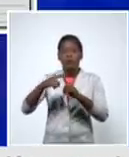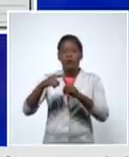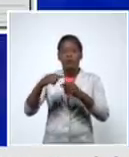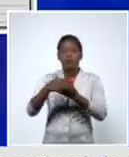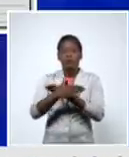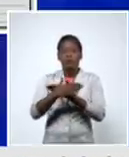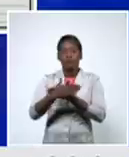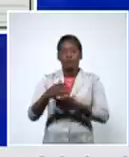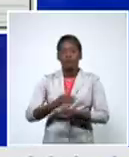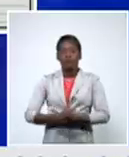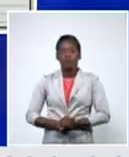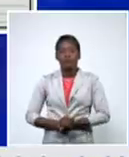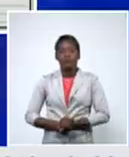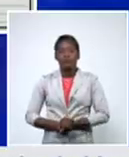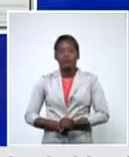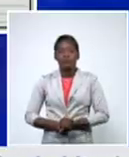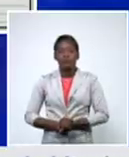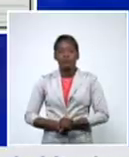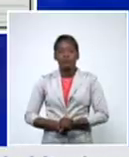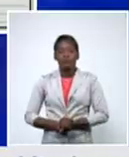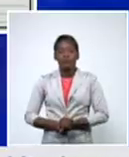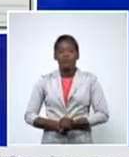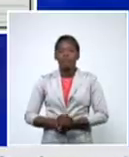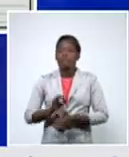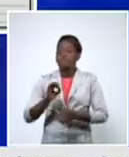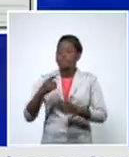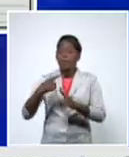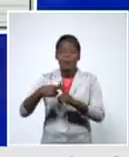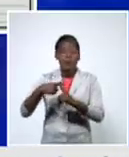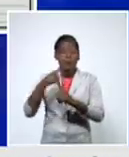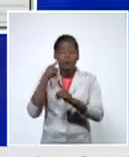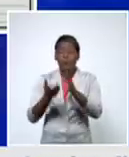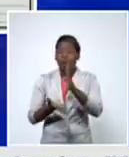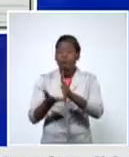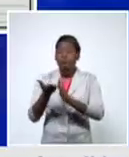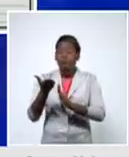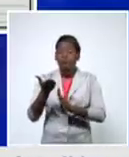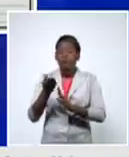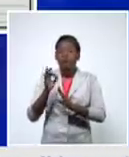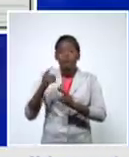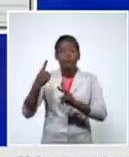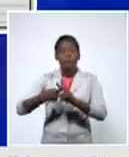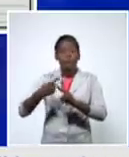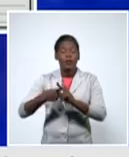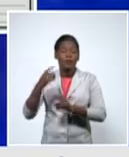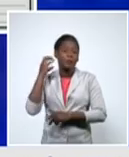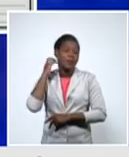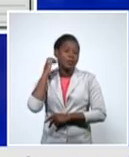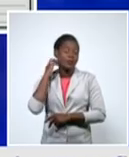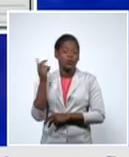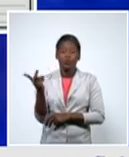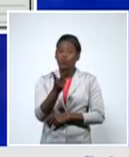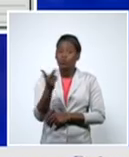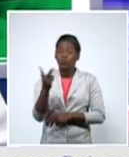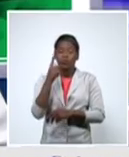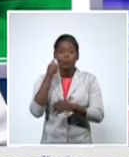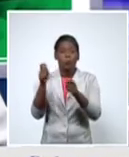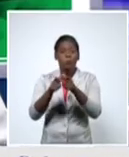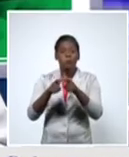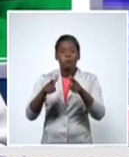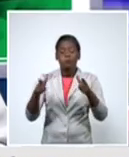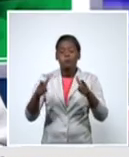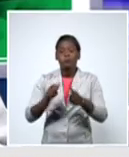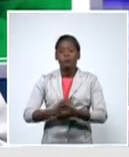fundamentalmente Bayamo y Manzanillo con este comportamiento pues